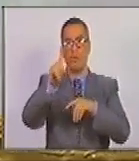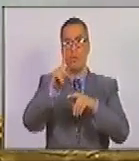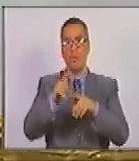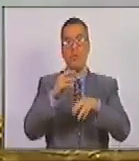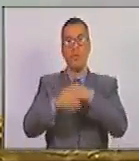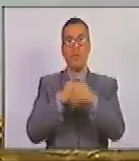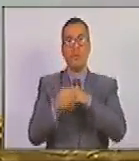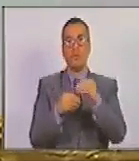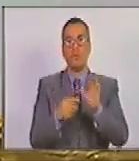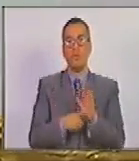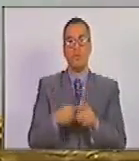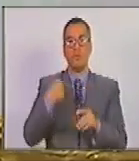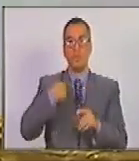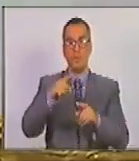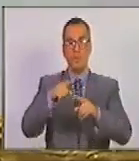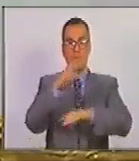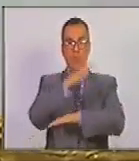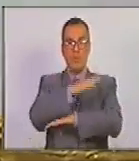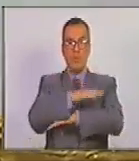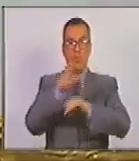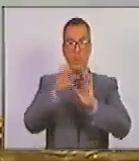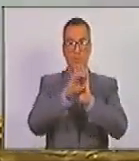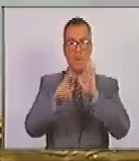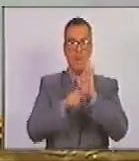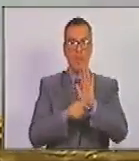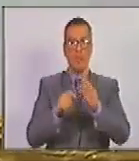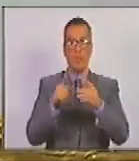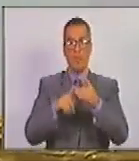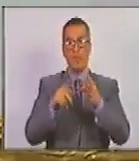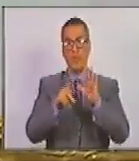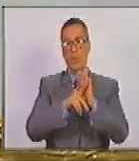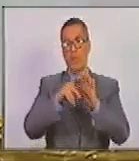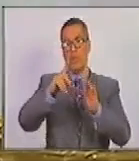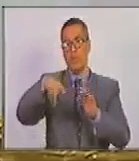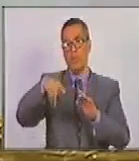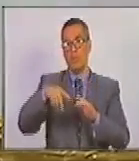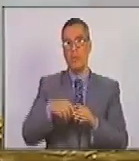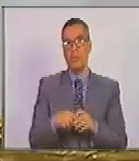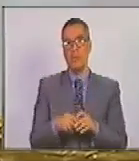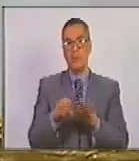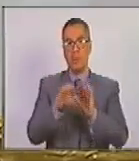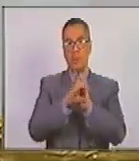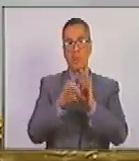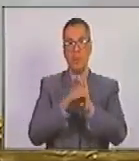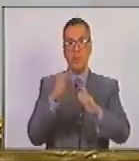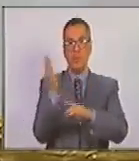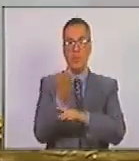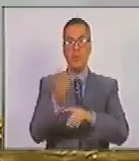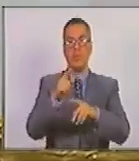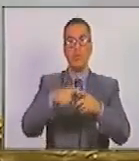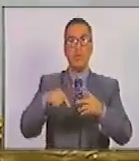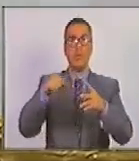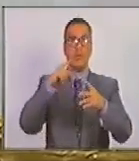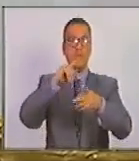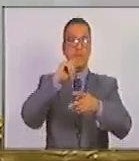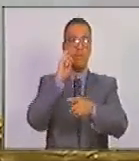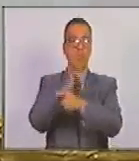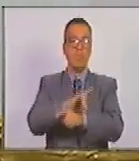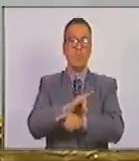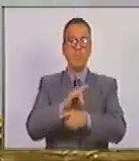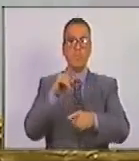deber de cumplir y acatar esta constitución el código penal traición a la patria artículo